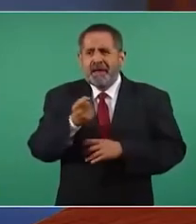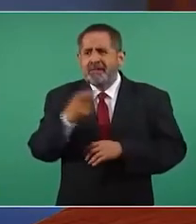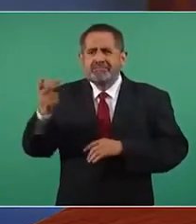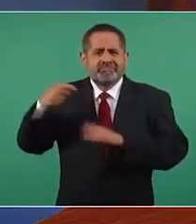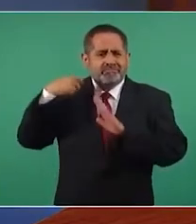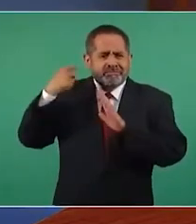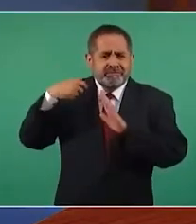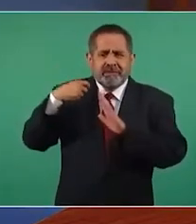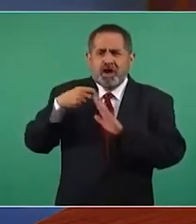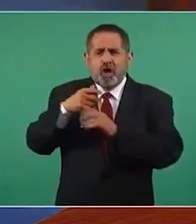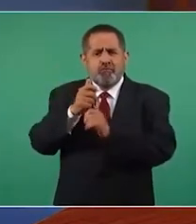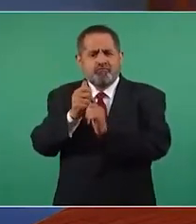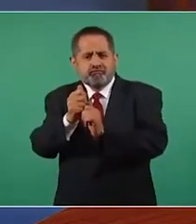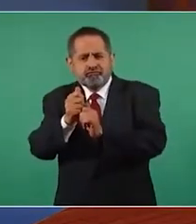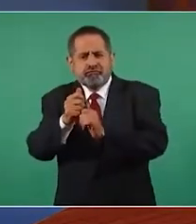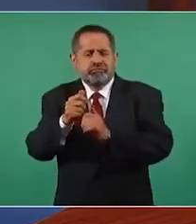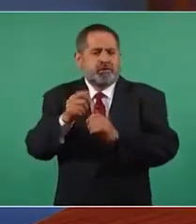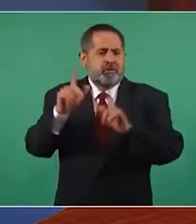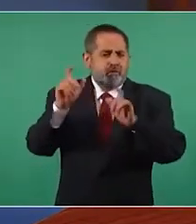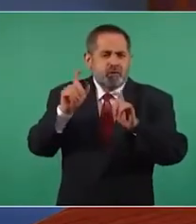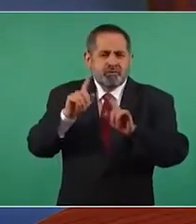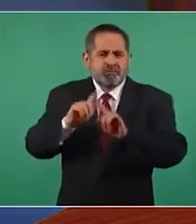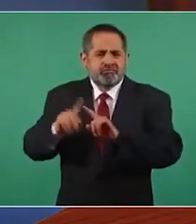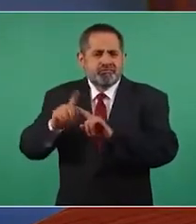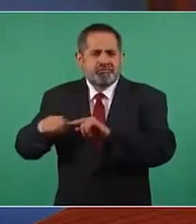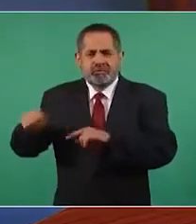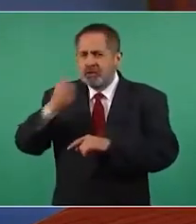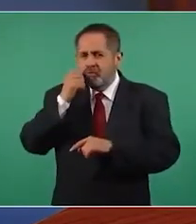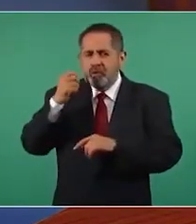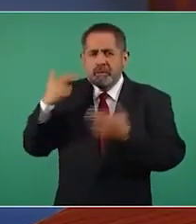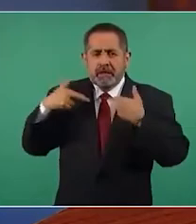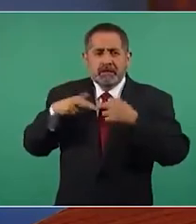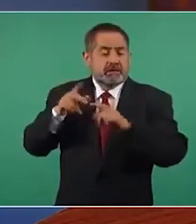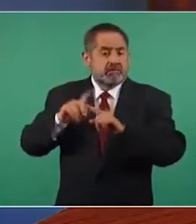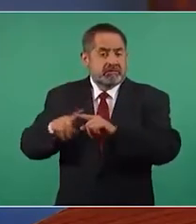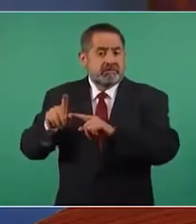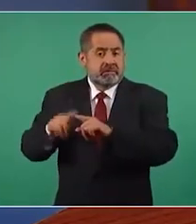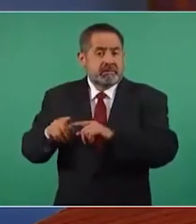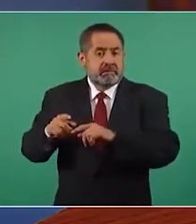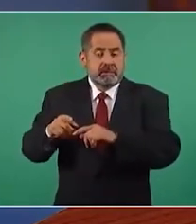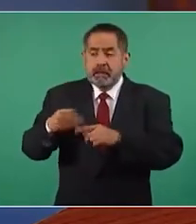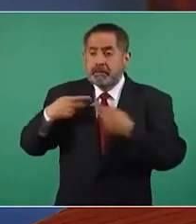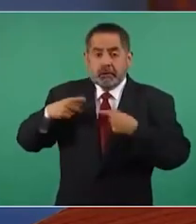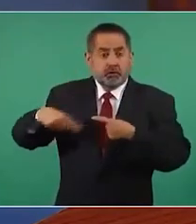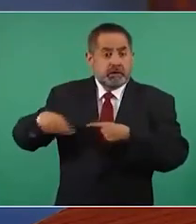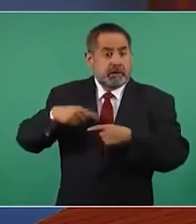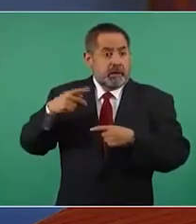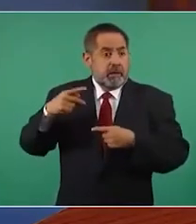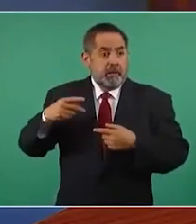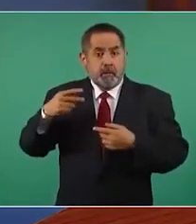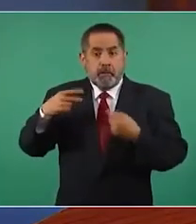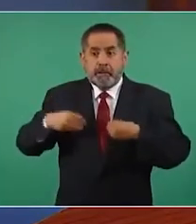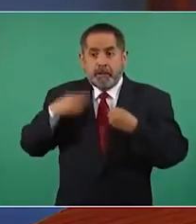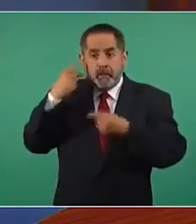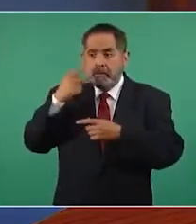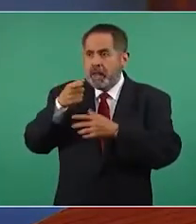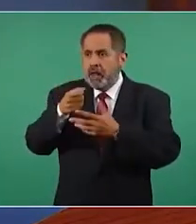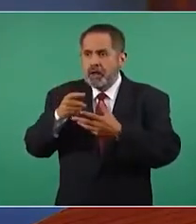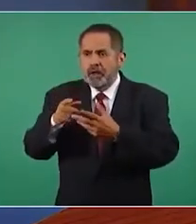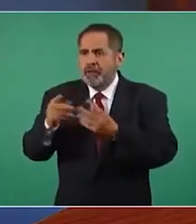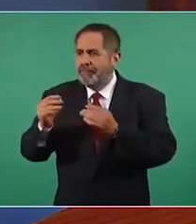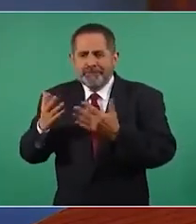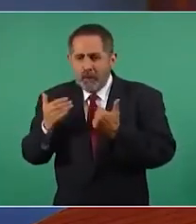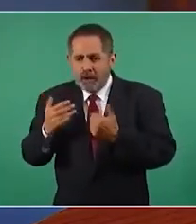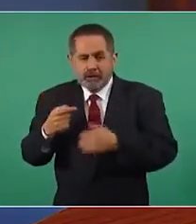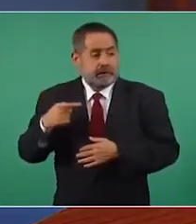sociales, de los propios alumnos, de los maestros, de los reporteros poblanos que estaban cubriendo la nota, nada, pero